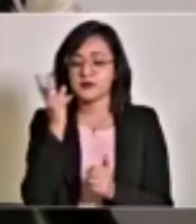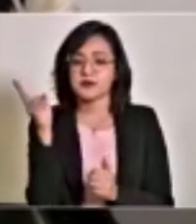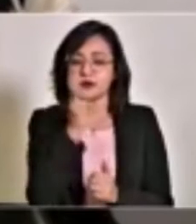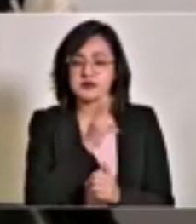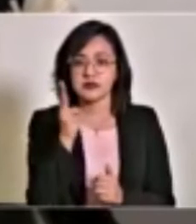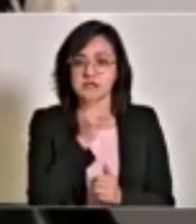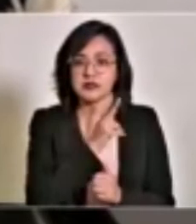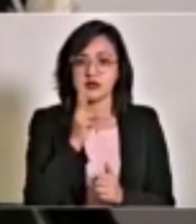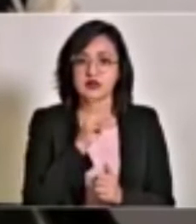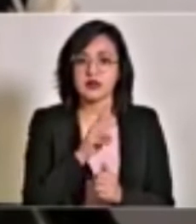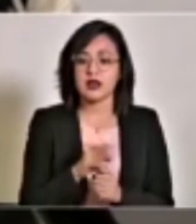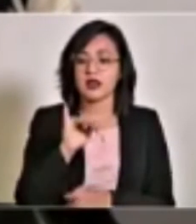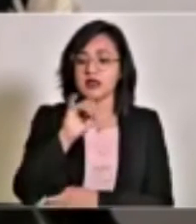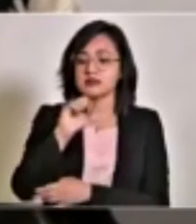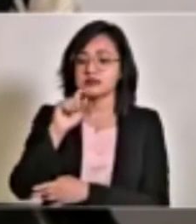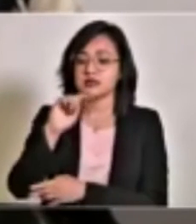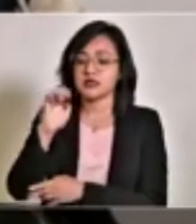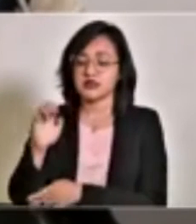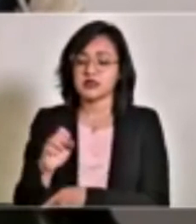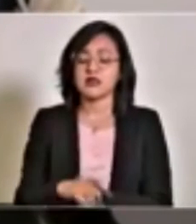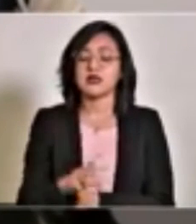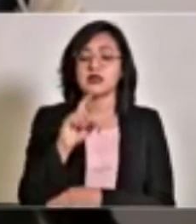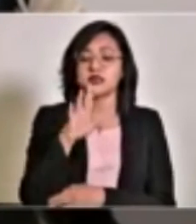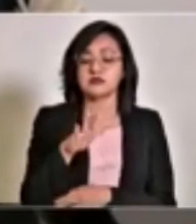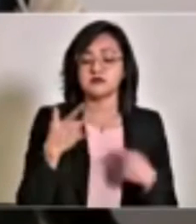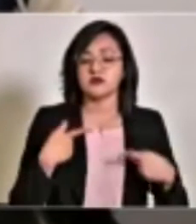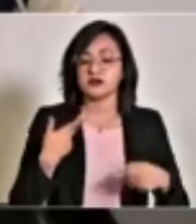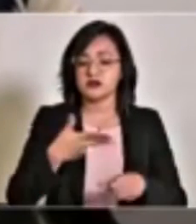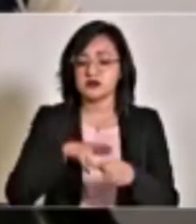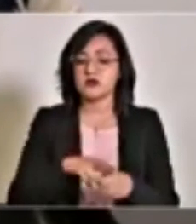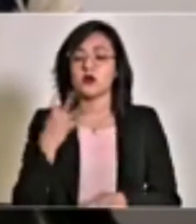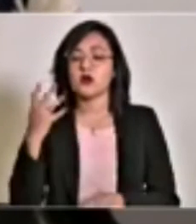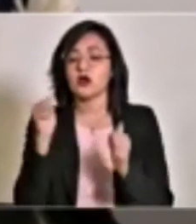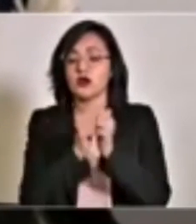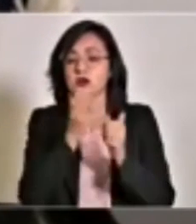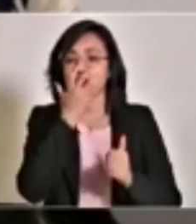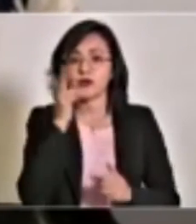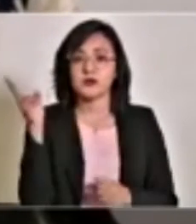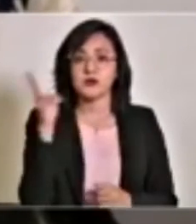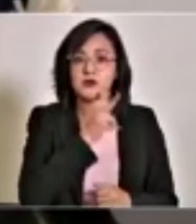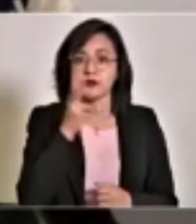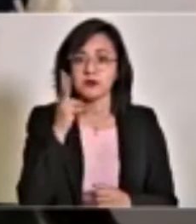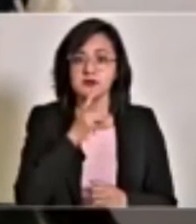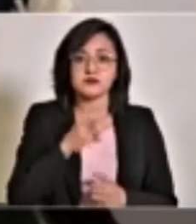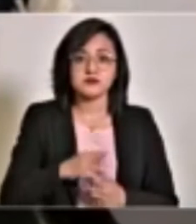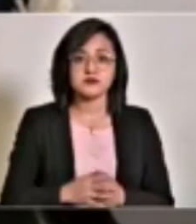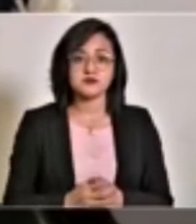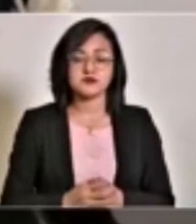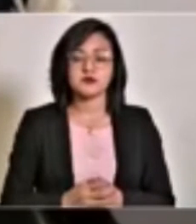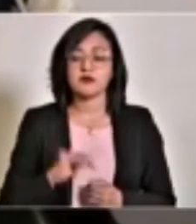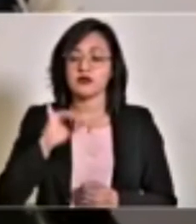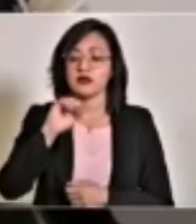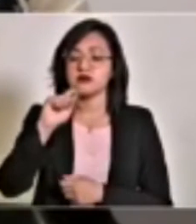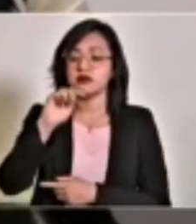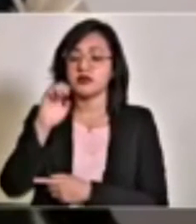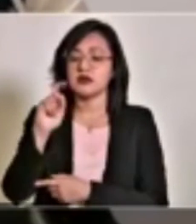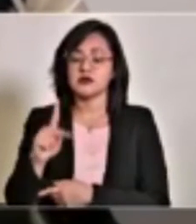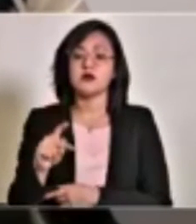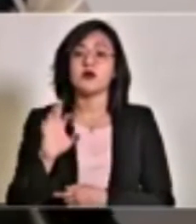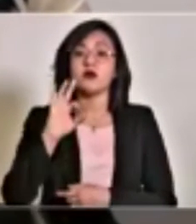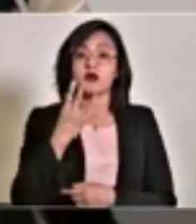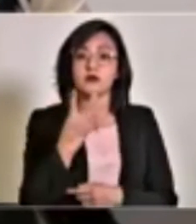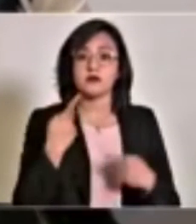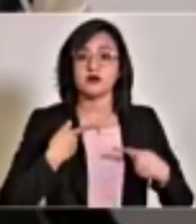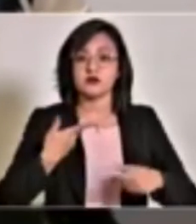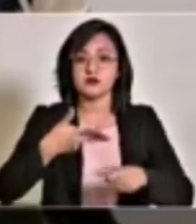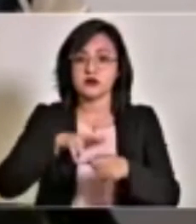mecánica. El IMSS, 35 pacientes y 4 con ventilación asistida. El ISTEP, 44